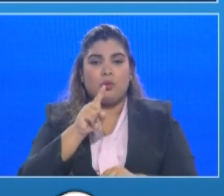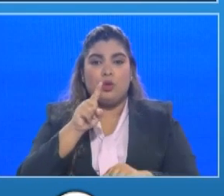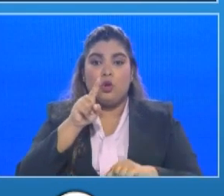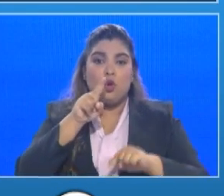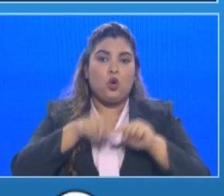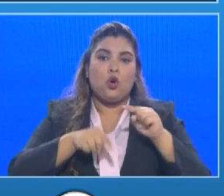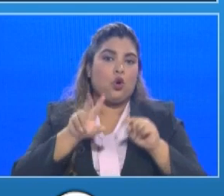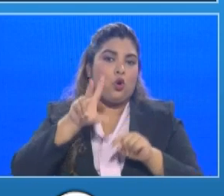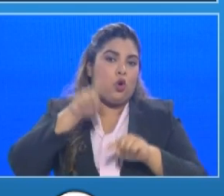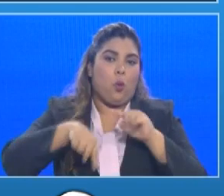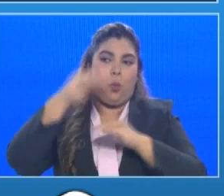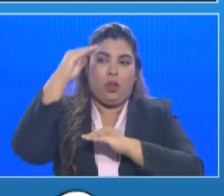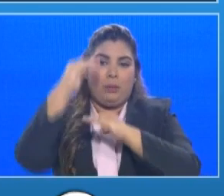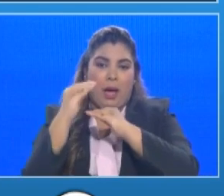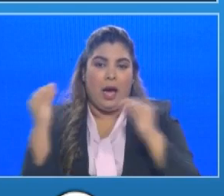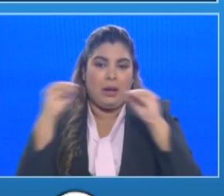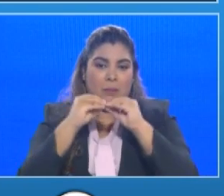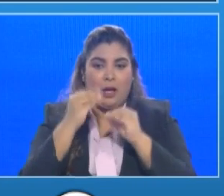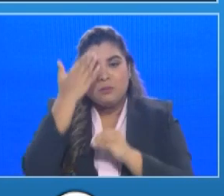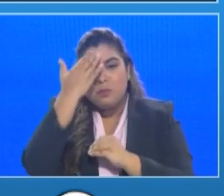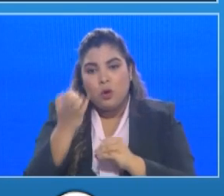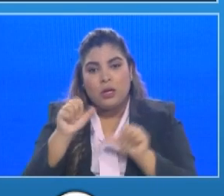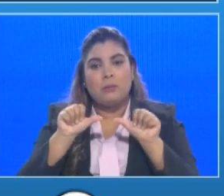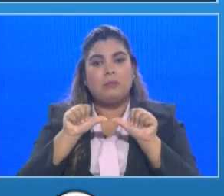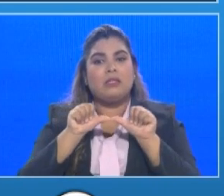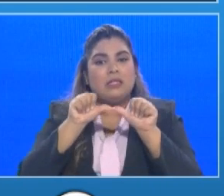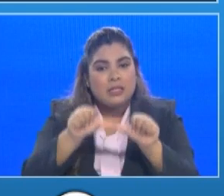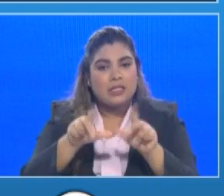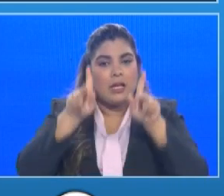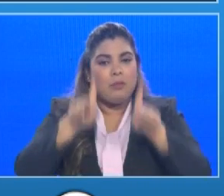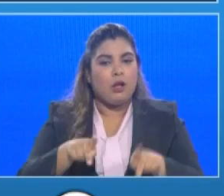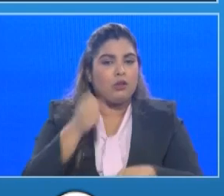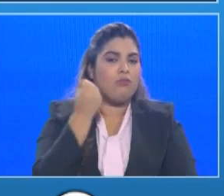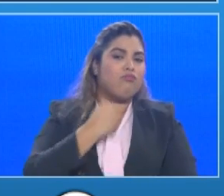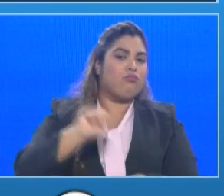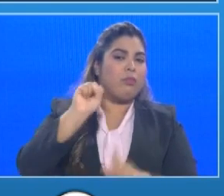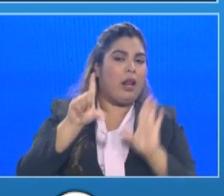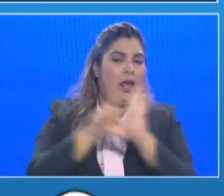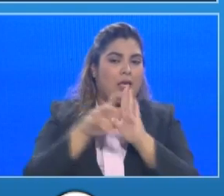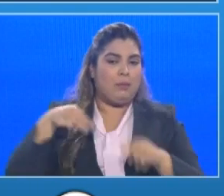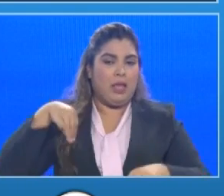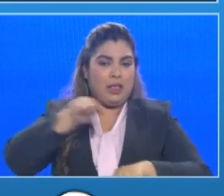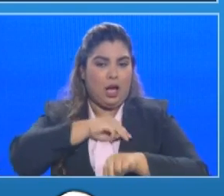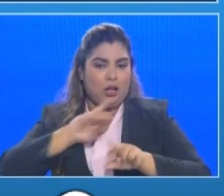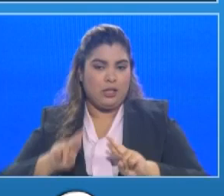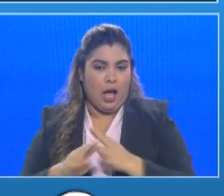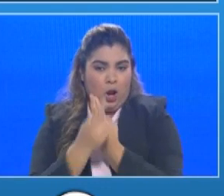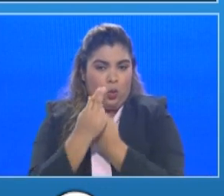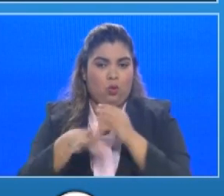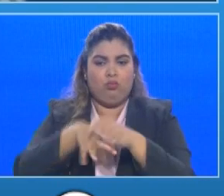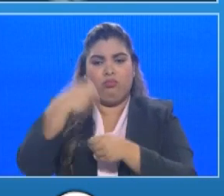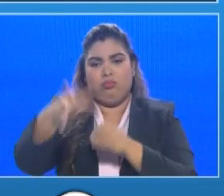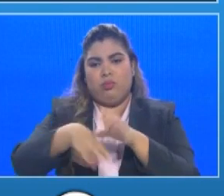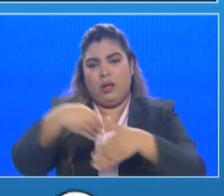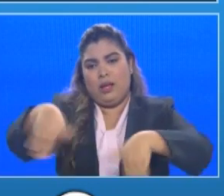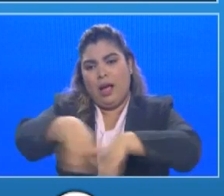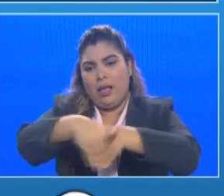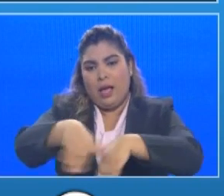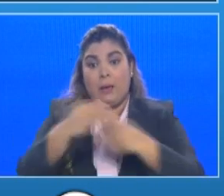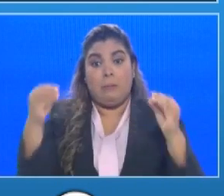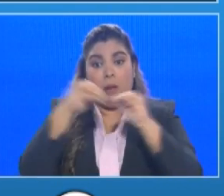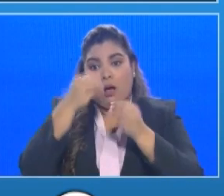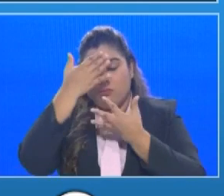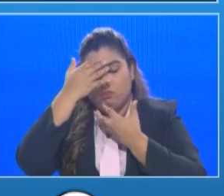baje más ¿no? entonces por ejemplo tenemos provincias en que ya está cerca de 1 o incluso por debajo hay provincias que todavía están por arriba de 1.5